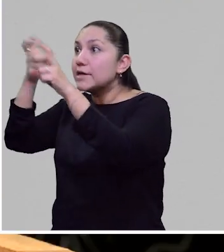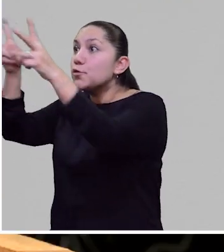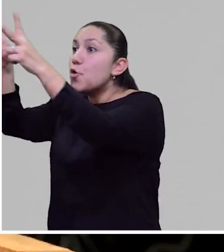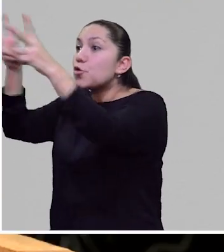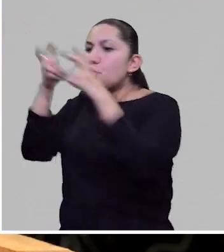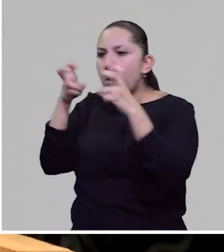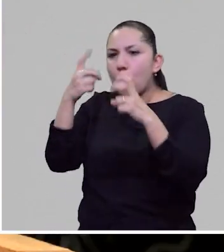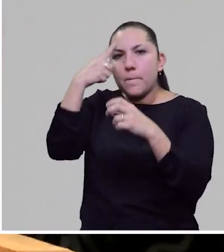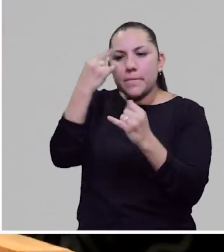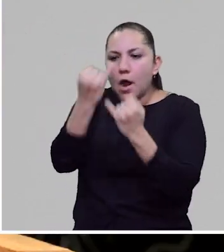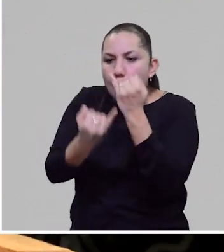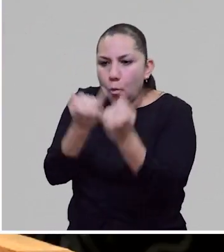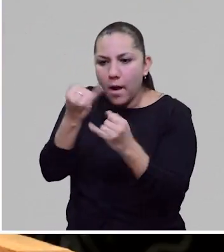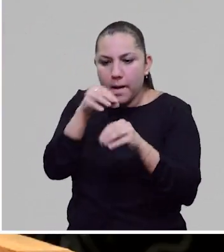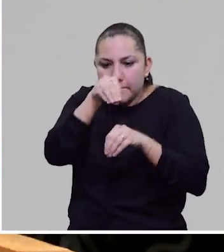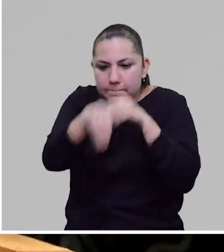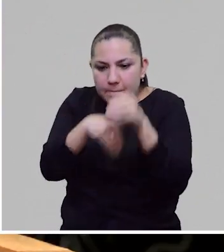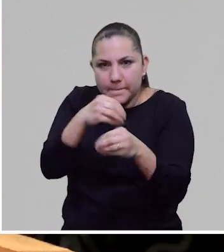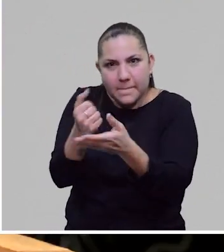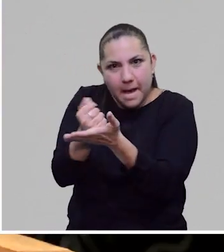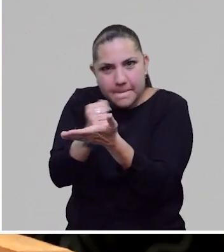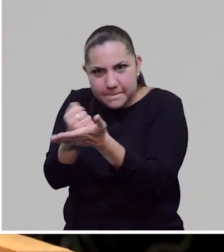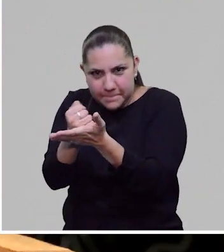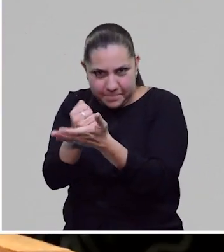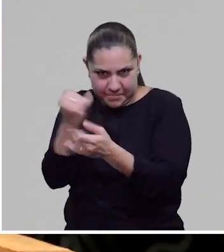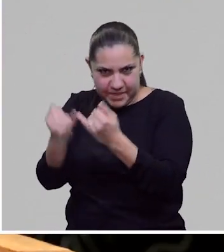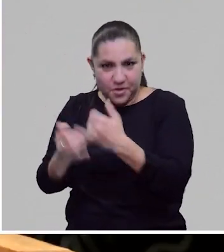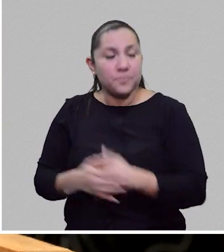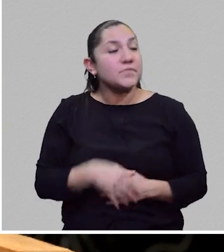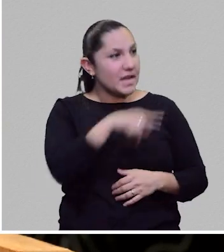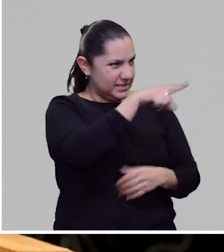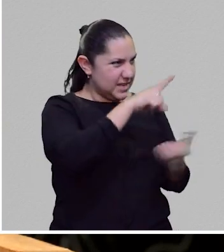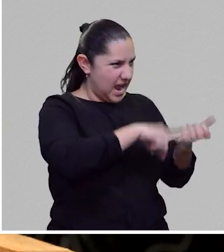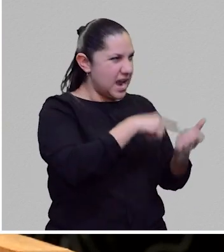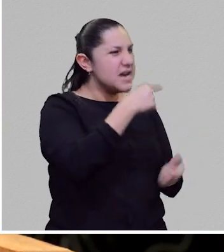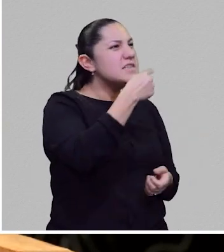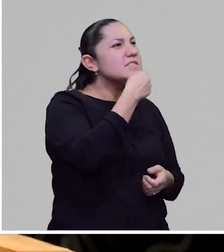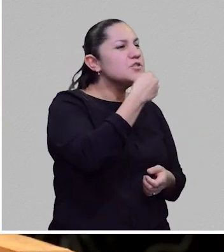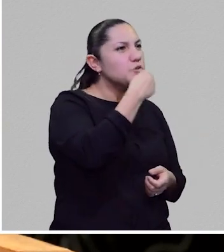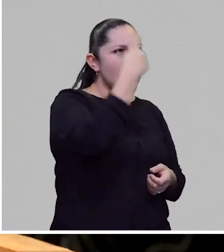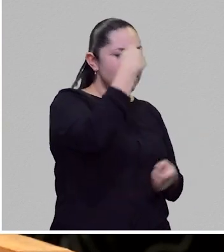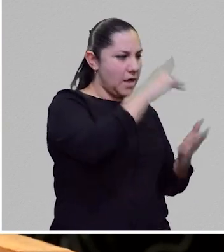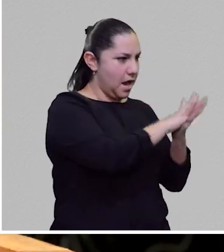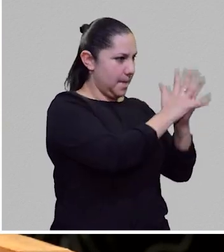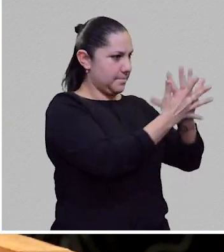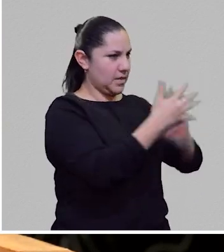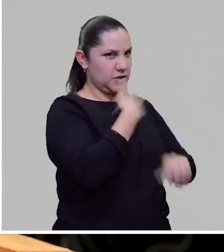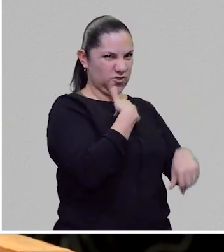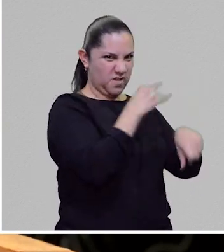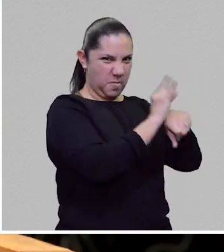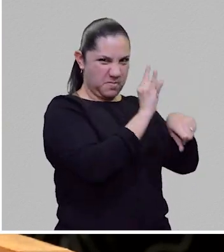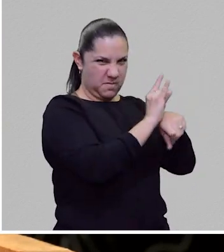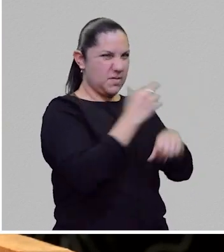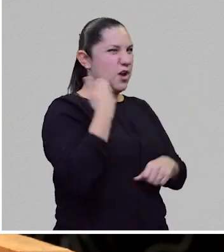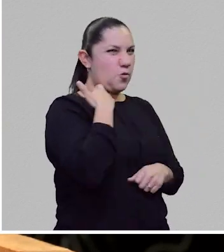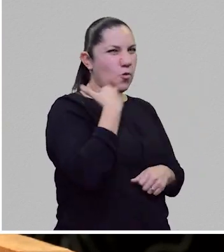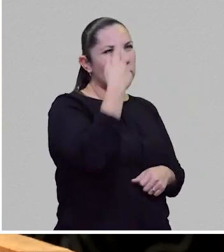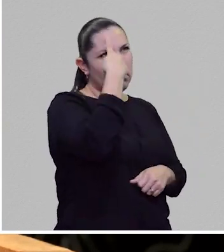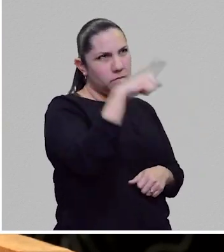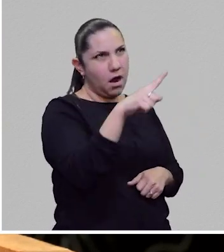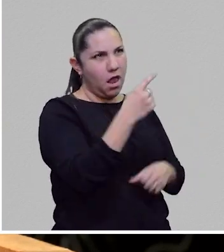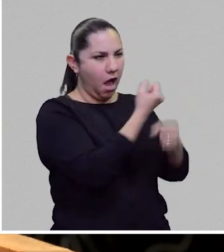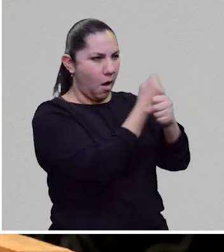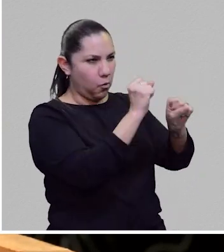personalmente. Sí, porque trabajamos Y también me gusta Soy el Robot, en el que es para niños, que un niño se hace sustituir por un robot, ¿no? Exacto, para que el robot haga las cosas